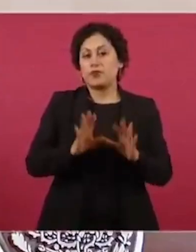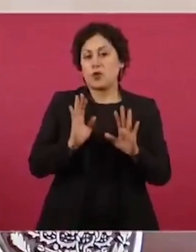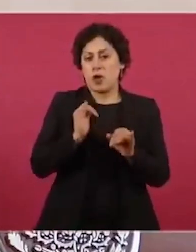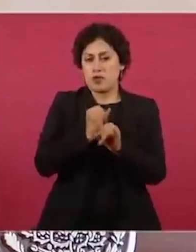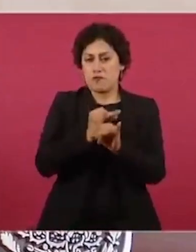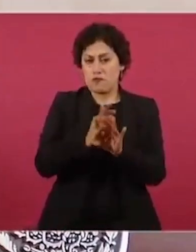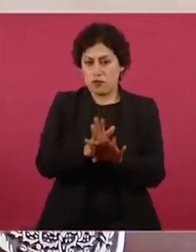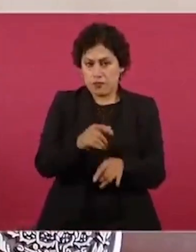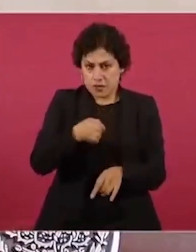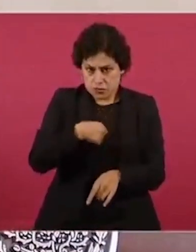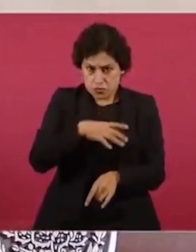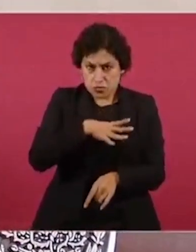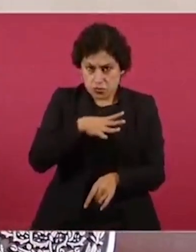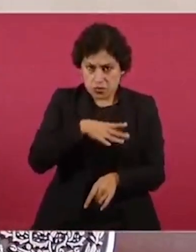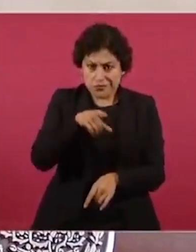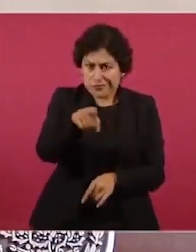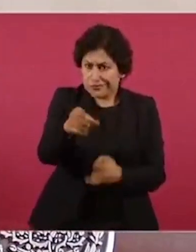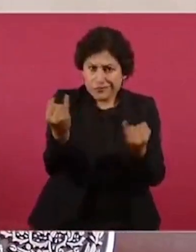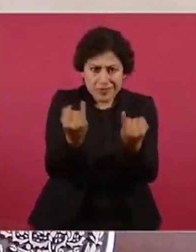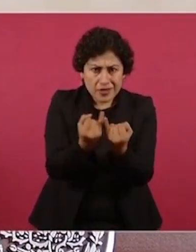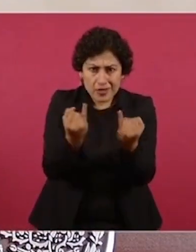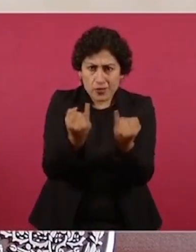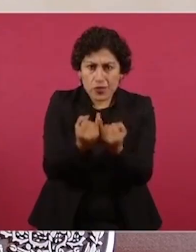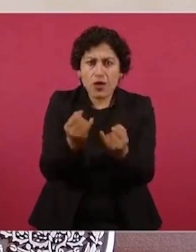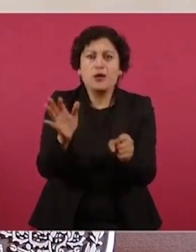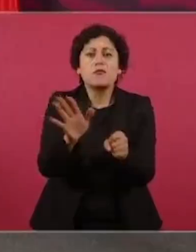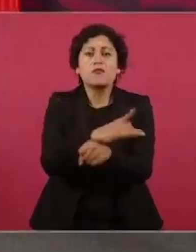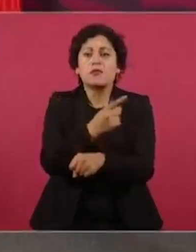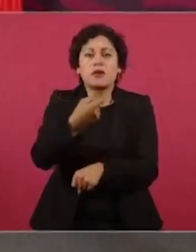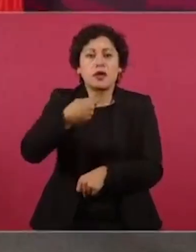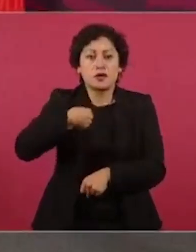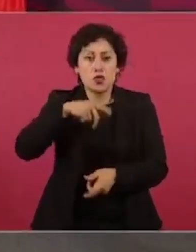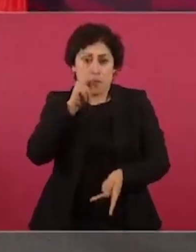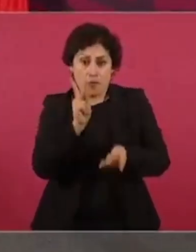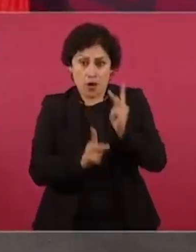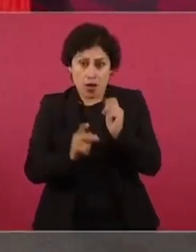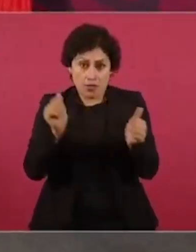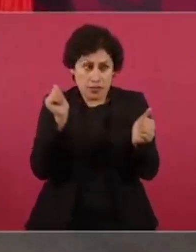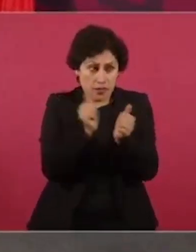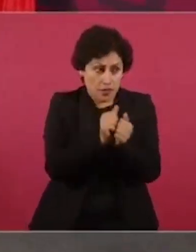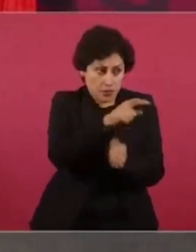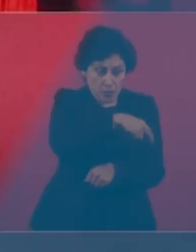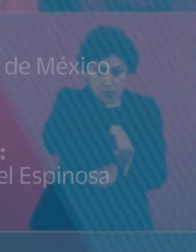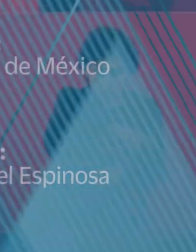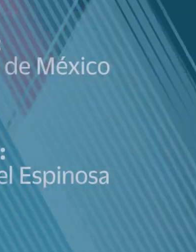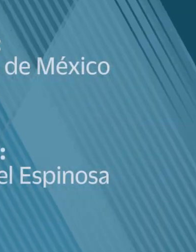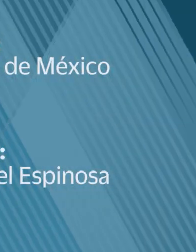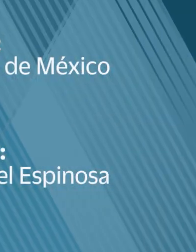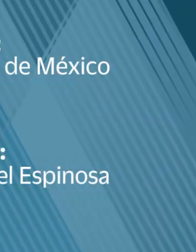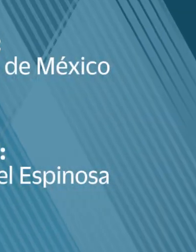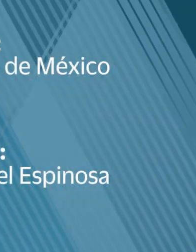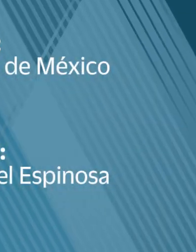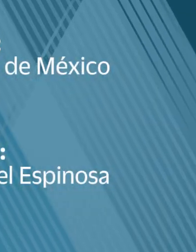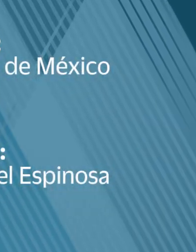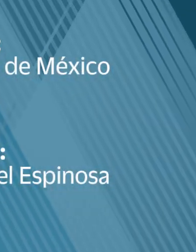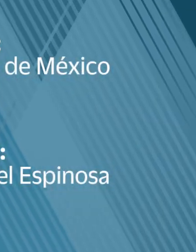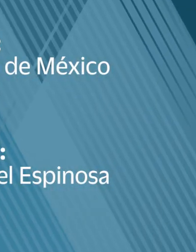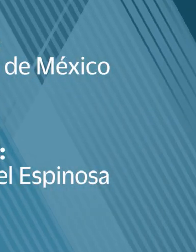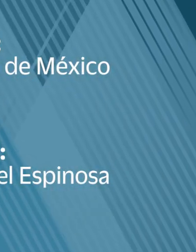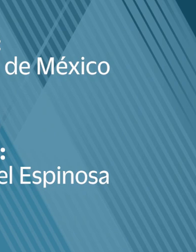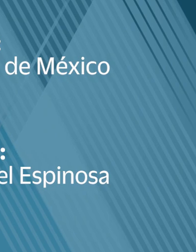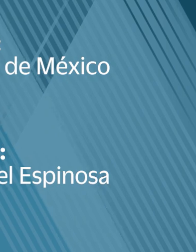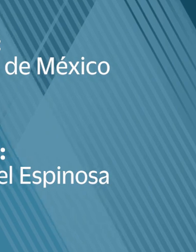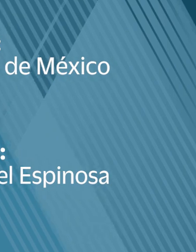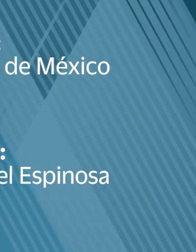porque yo no estoy hablando con los dirigentes, no he hablado